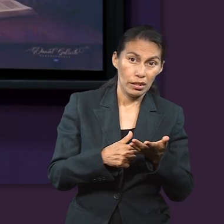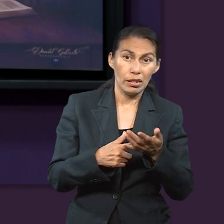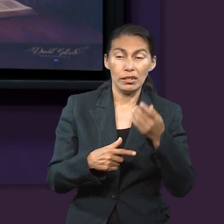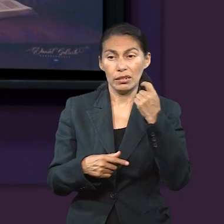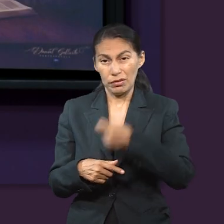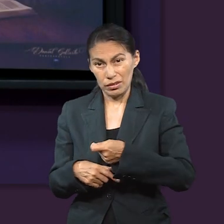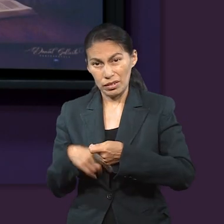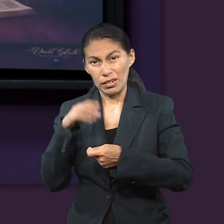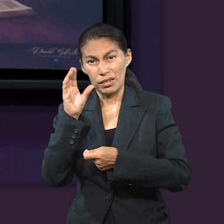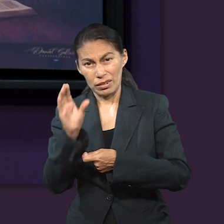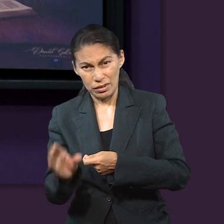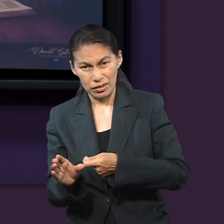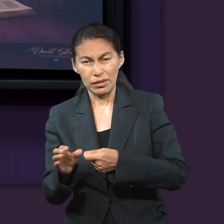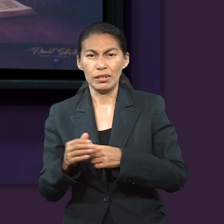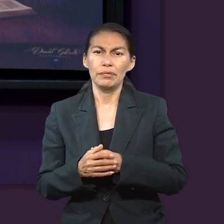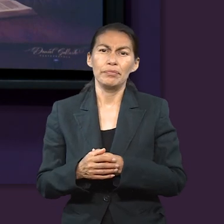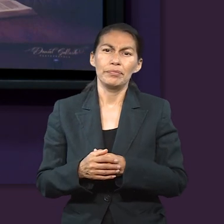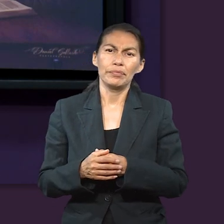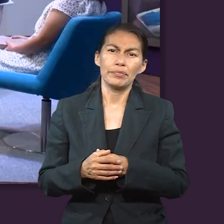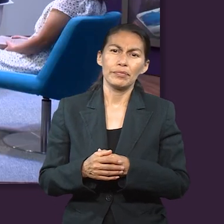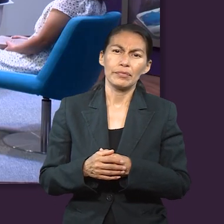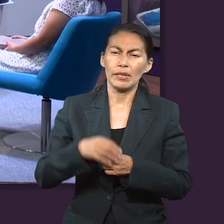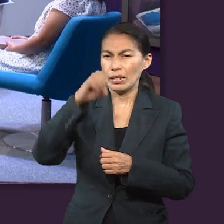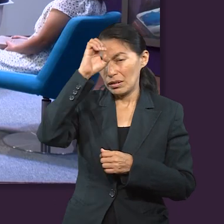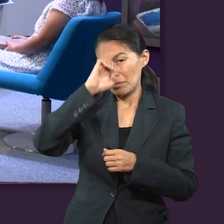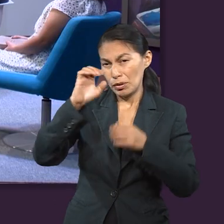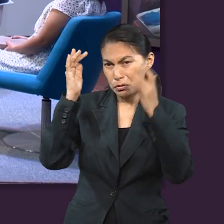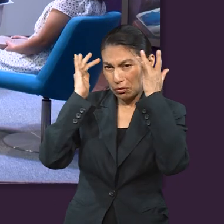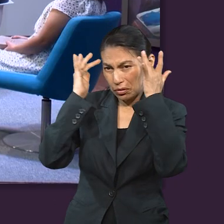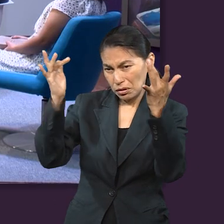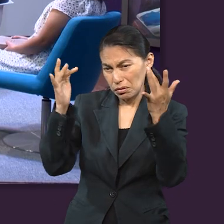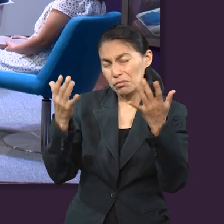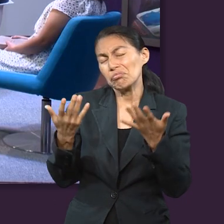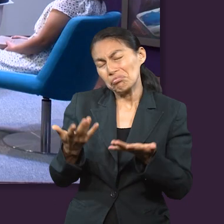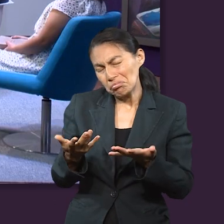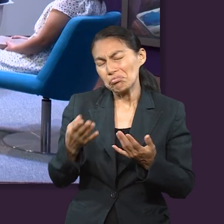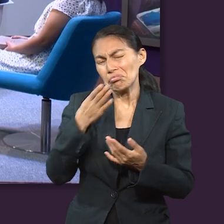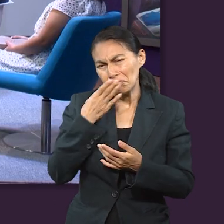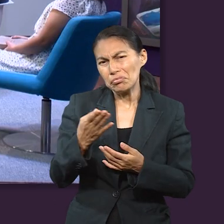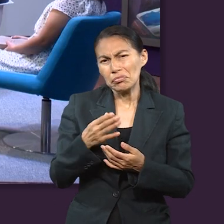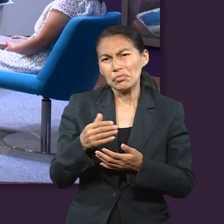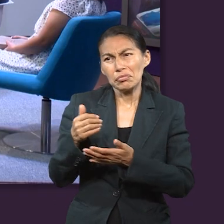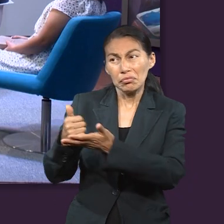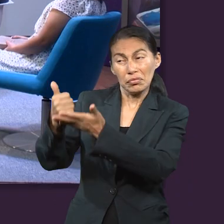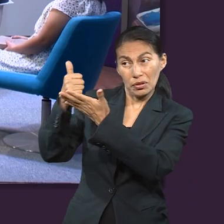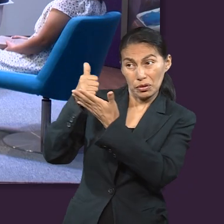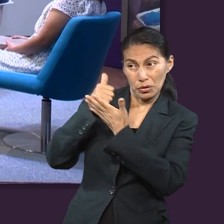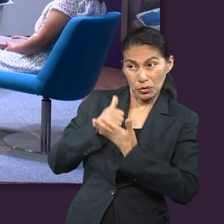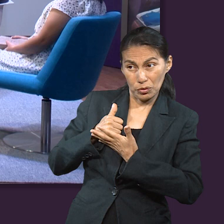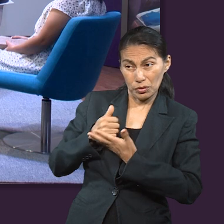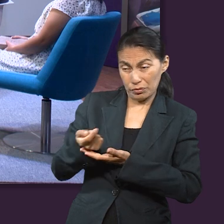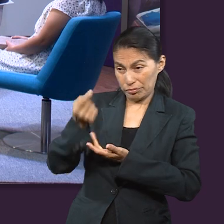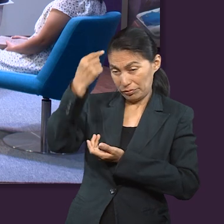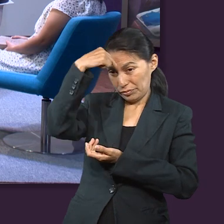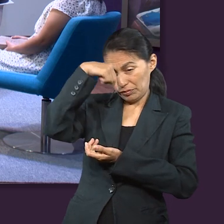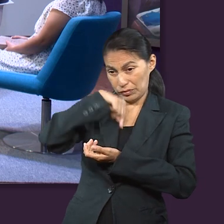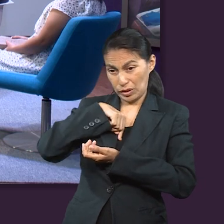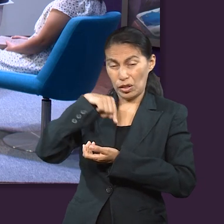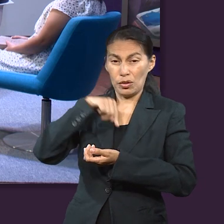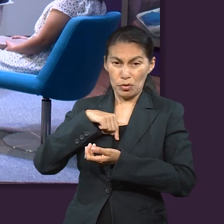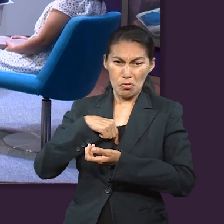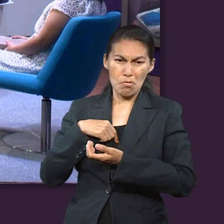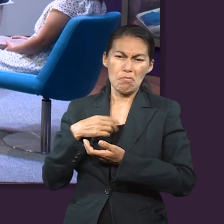el aceite, ¿no? Es un símbolo del carácter. El Espíritu Santo, como dices, Uriel, desde luego te ayuda, ¿no?